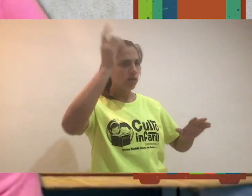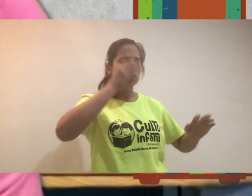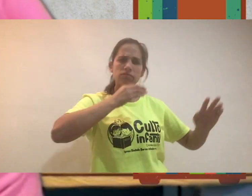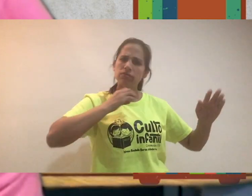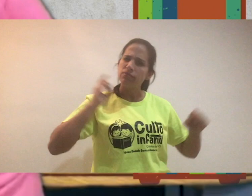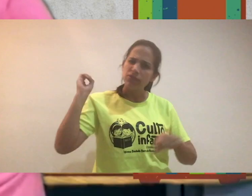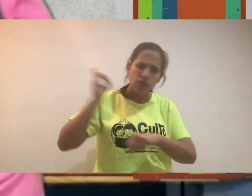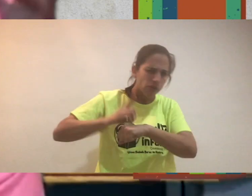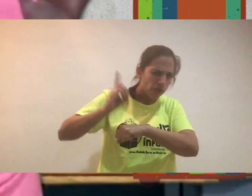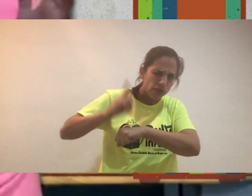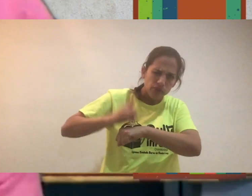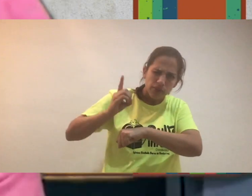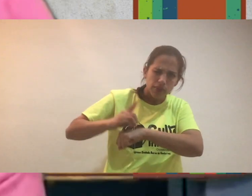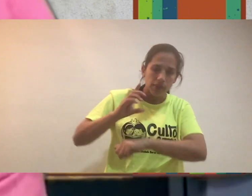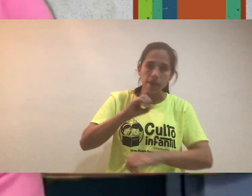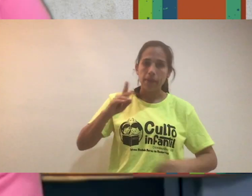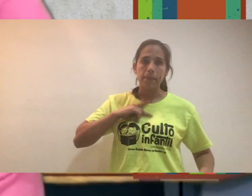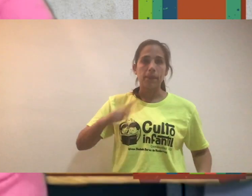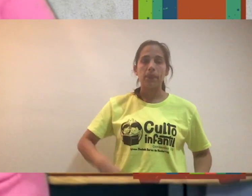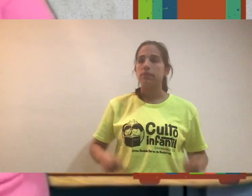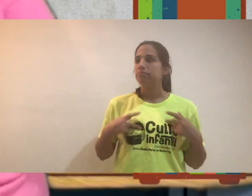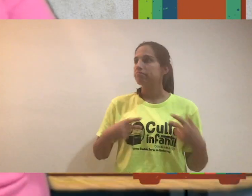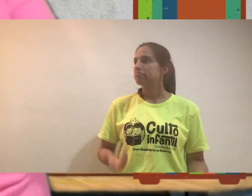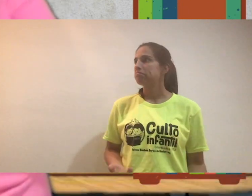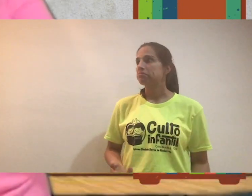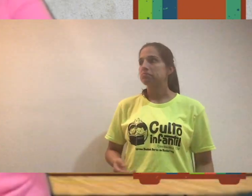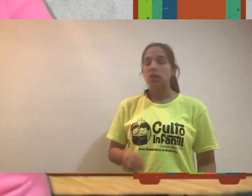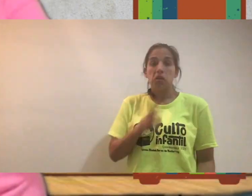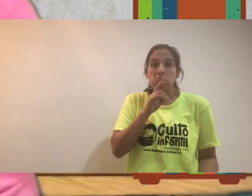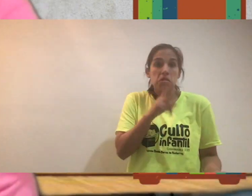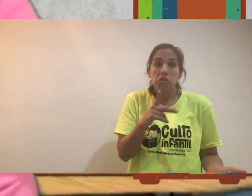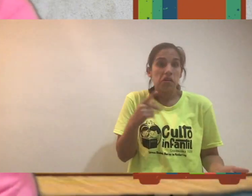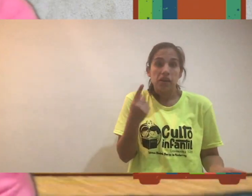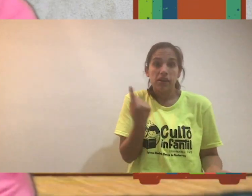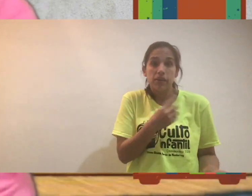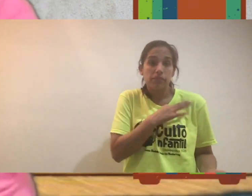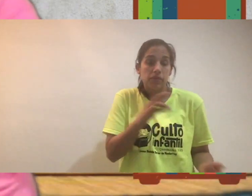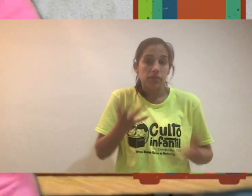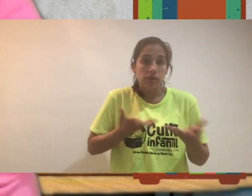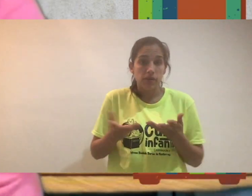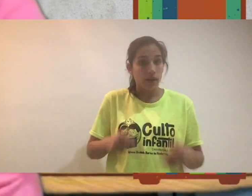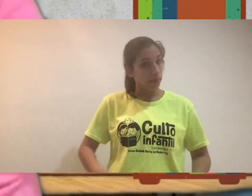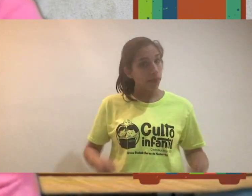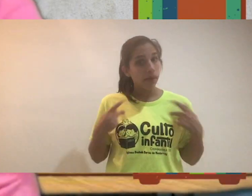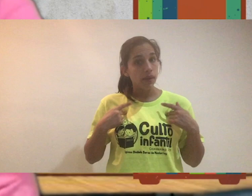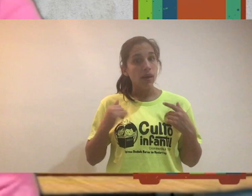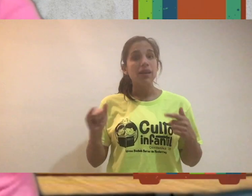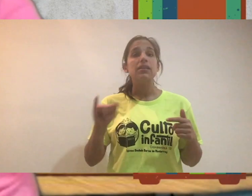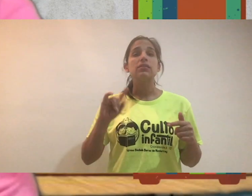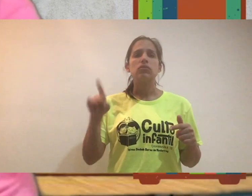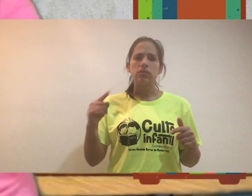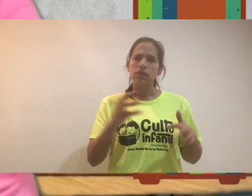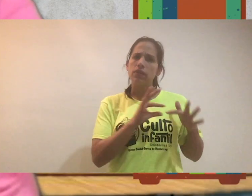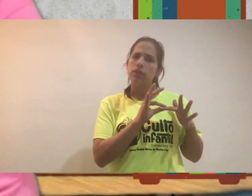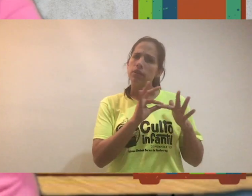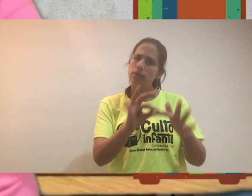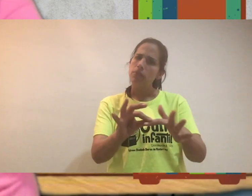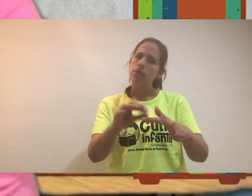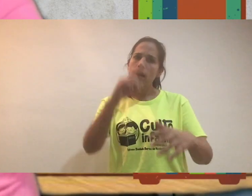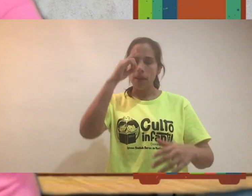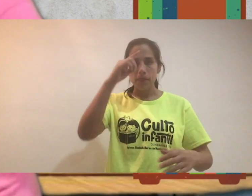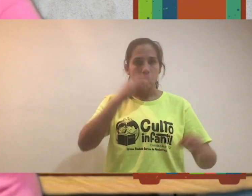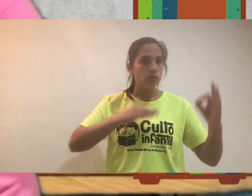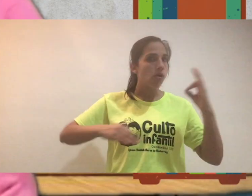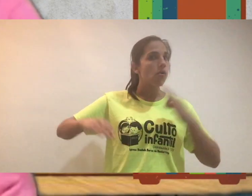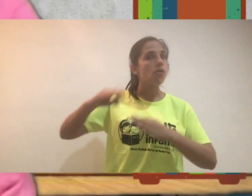gloria a Dios todos los días de mi vida. Es lo mejor que podemos hacer en nuestra vida y ser el testimonio para todos